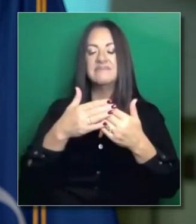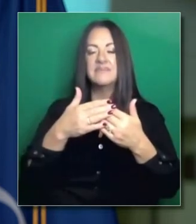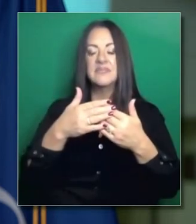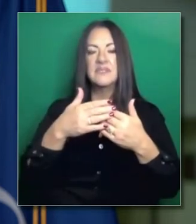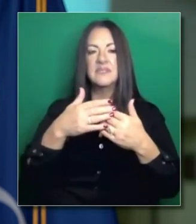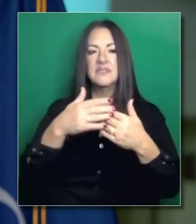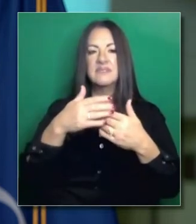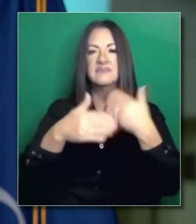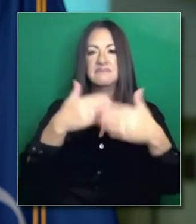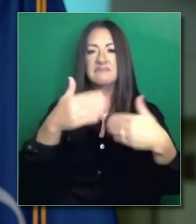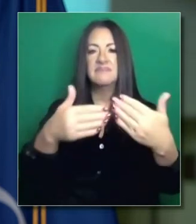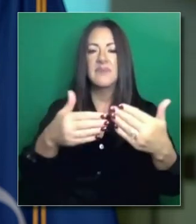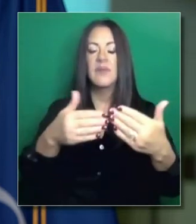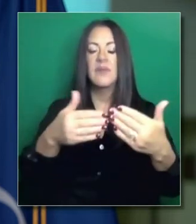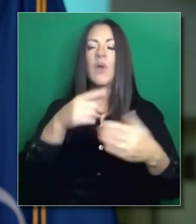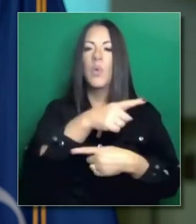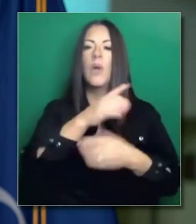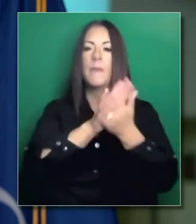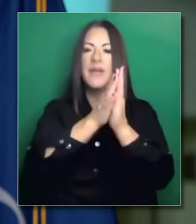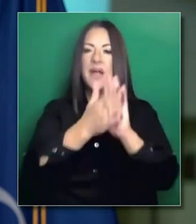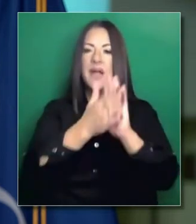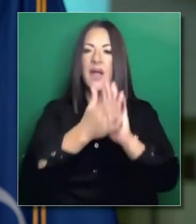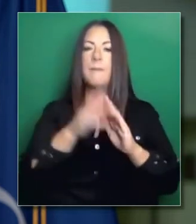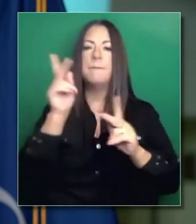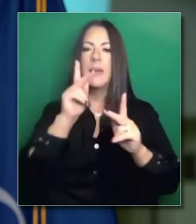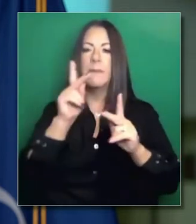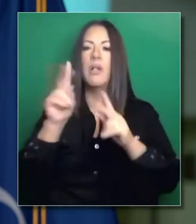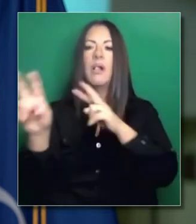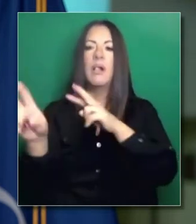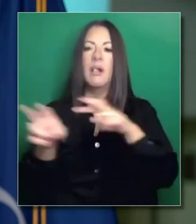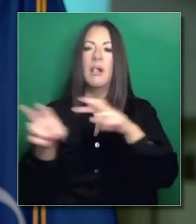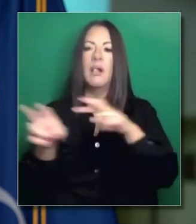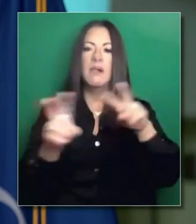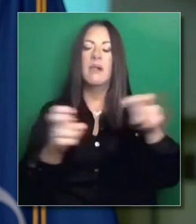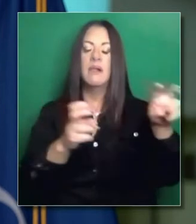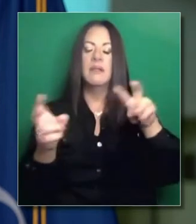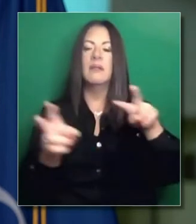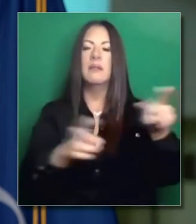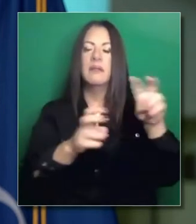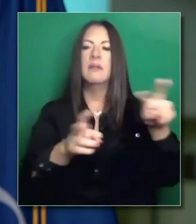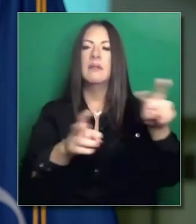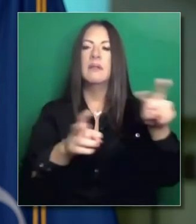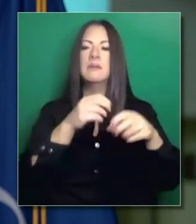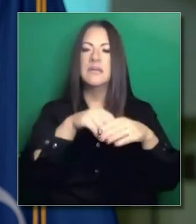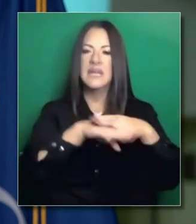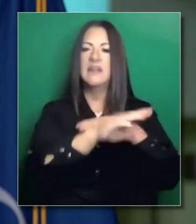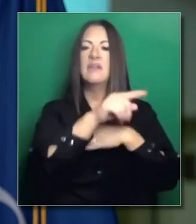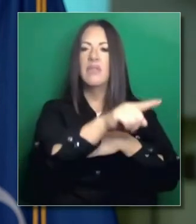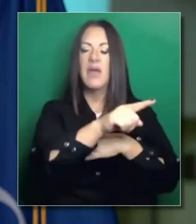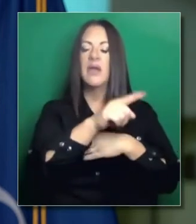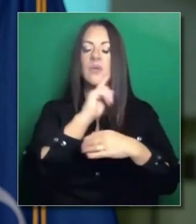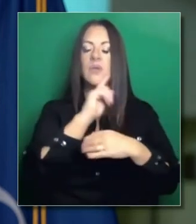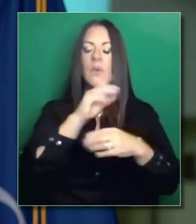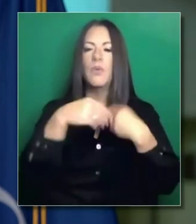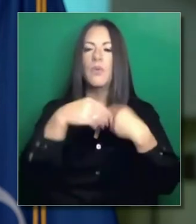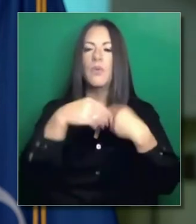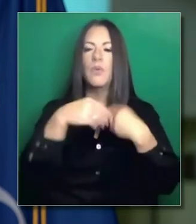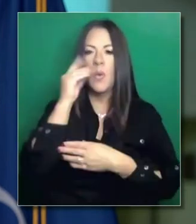comenzará a utilizar estas en una mayor escala. Estos seguirán dando